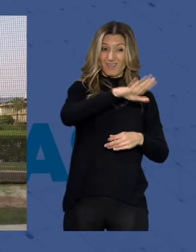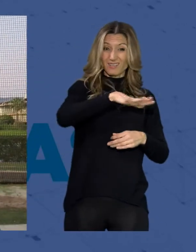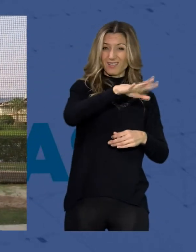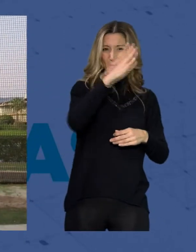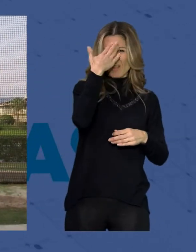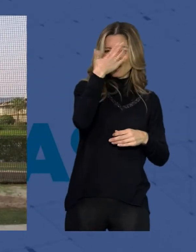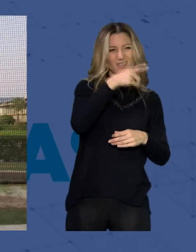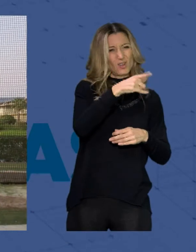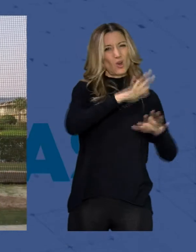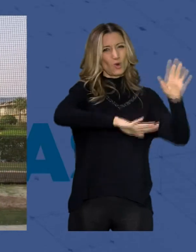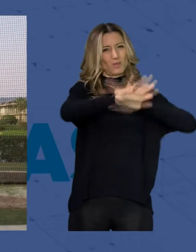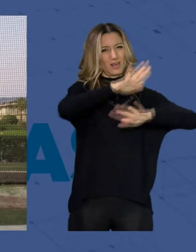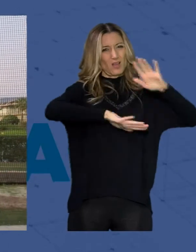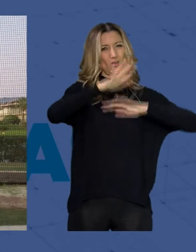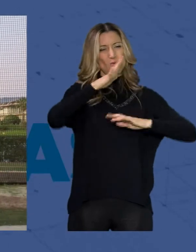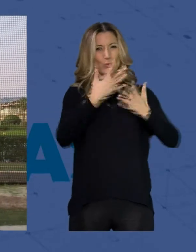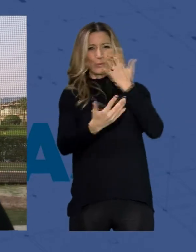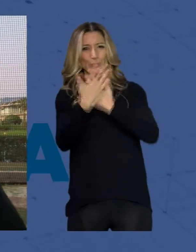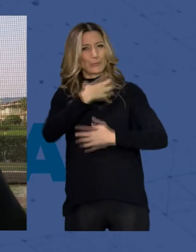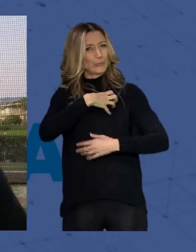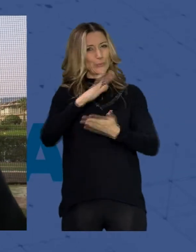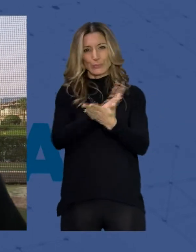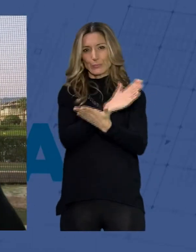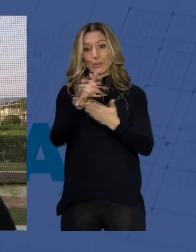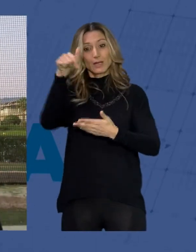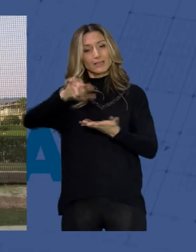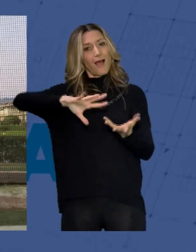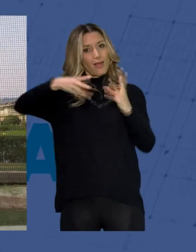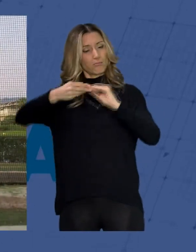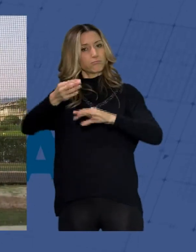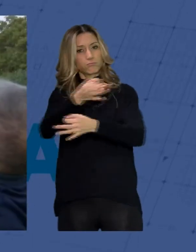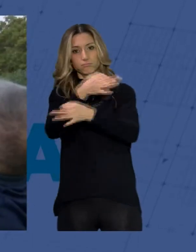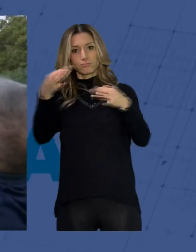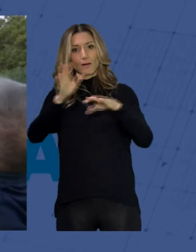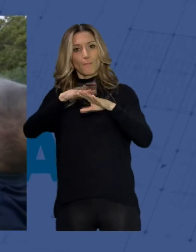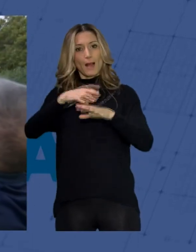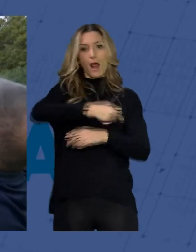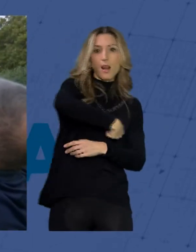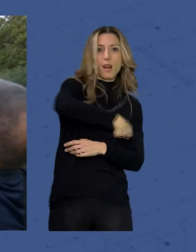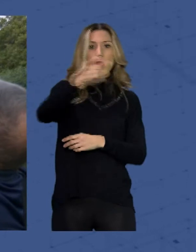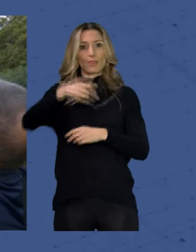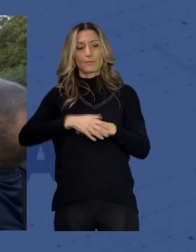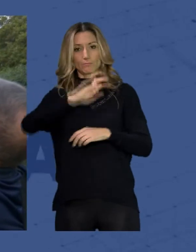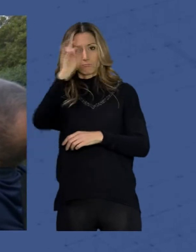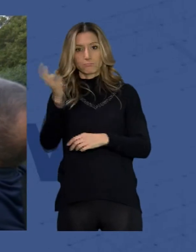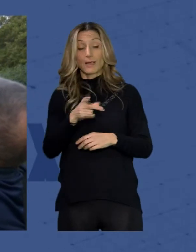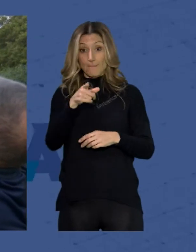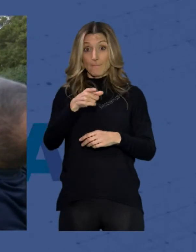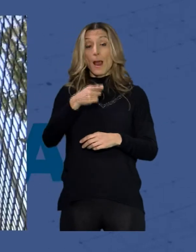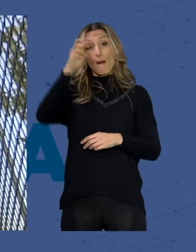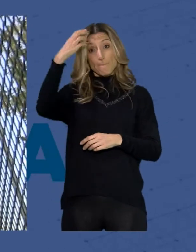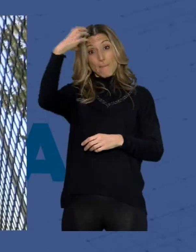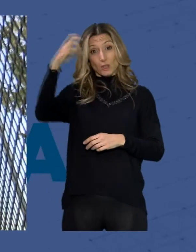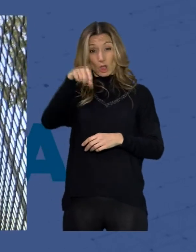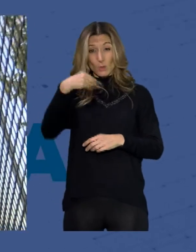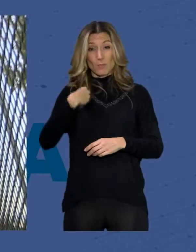artefactos etcétera entonces esta zona pues es adecuada para el entrenamiento de los lanzamientos el patronato municipal de deportes del ayuntamiento de